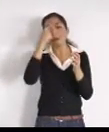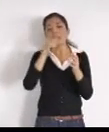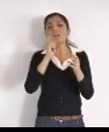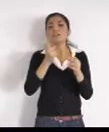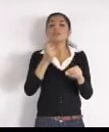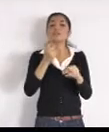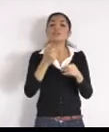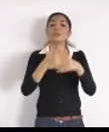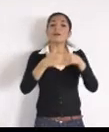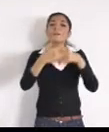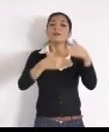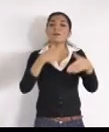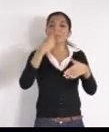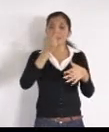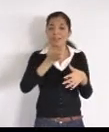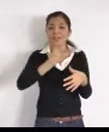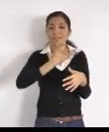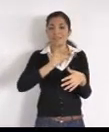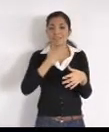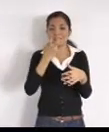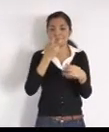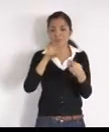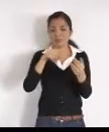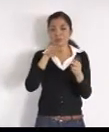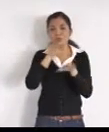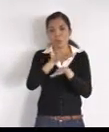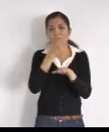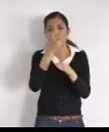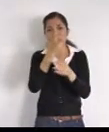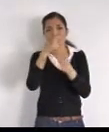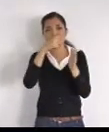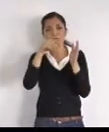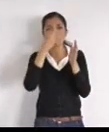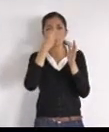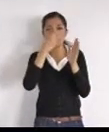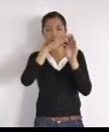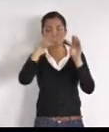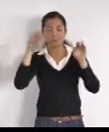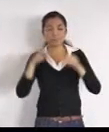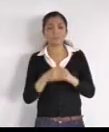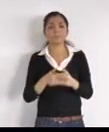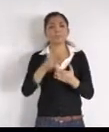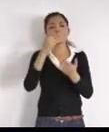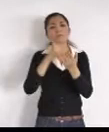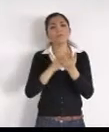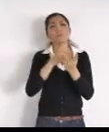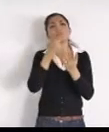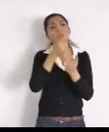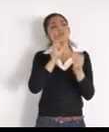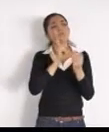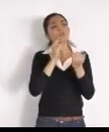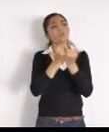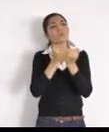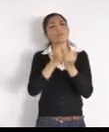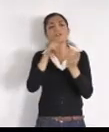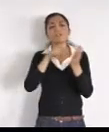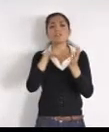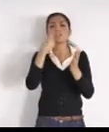Melodiana Barrete, por el Facebook Personal, nuevamente, le recuerdo el tema, de agua en las luces, gracias, y saludo, el licenciado Rictapia,